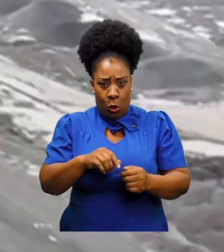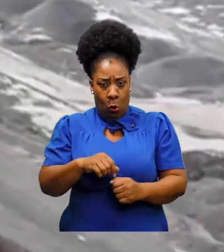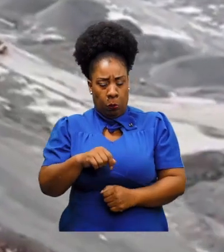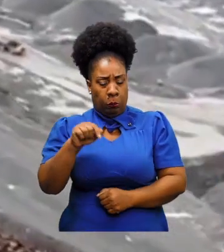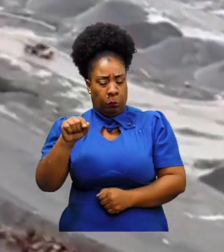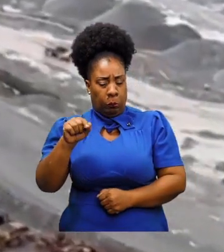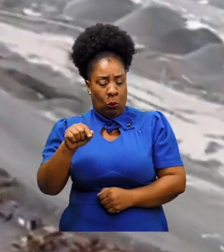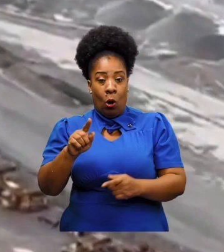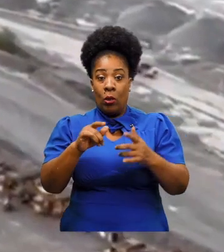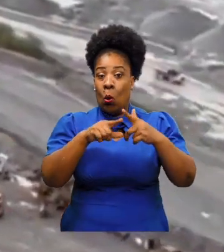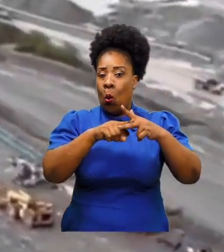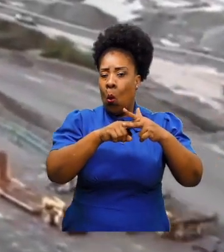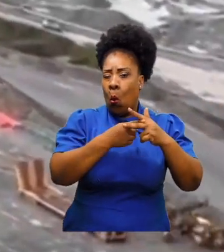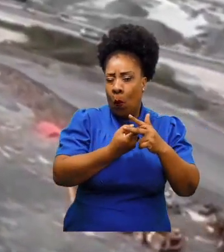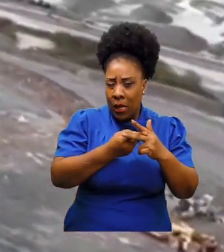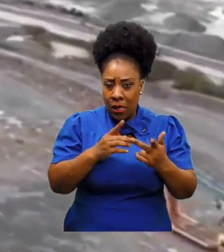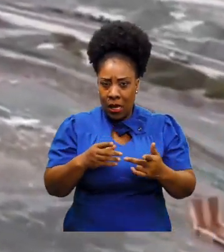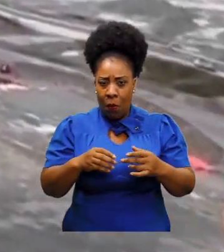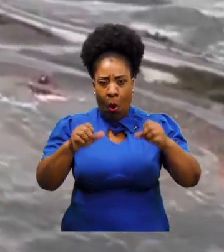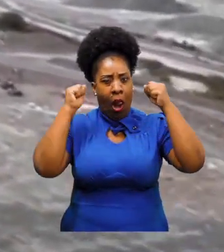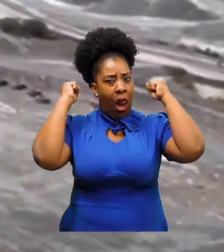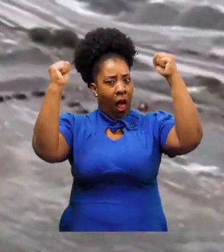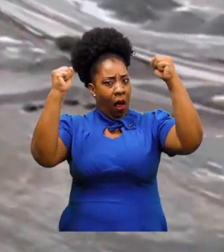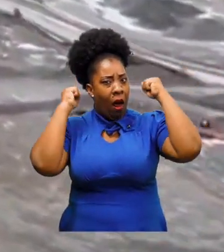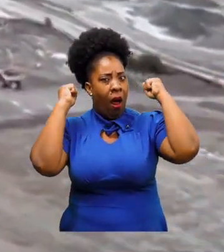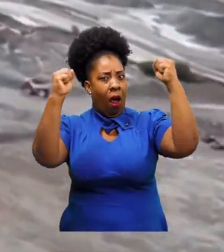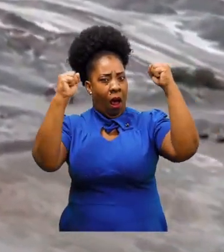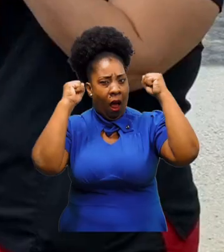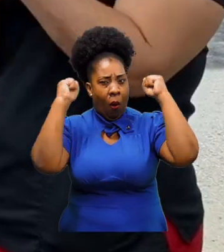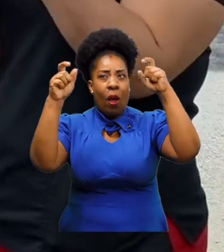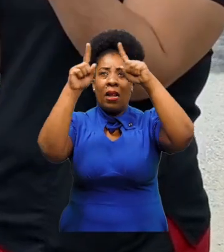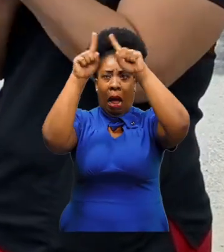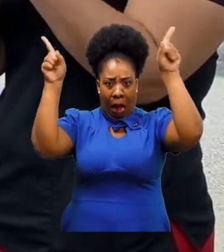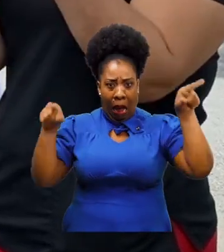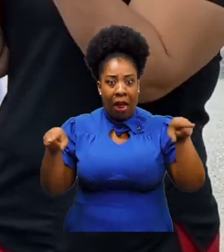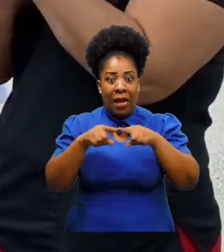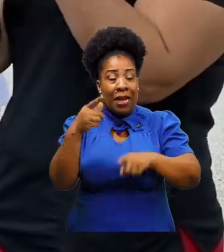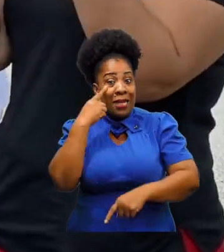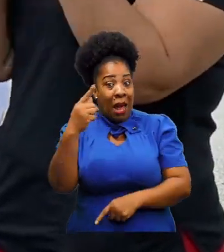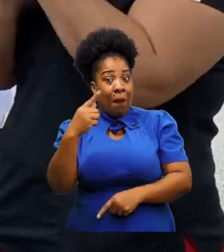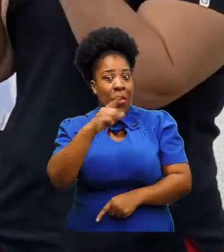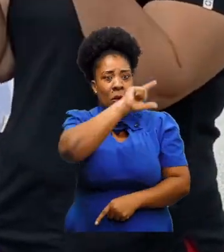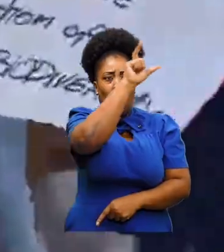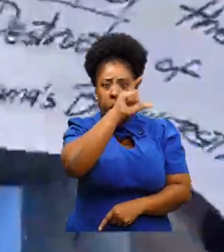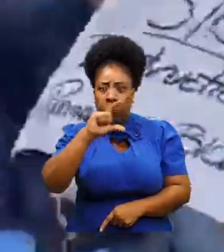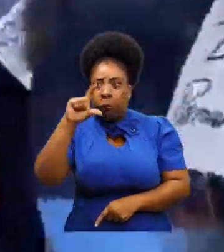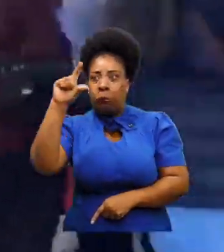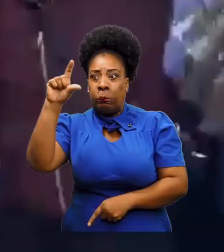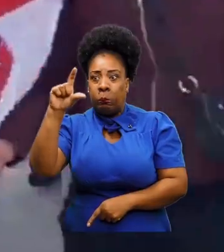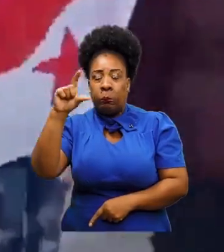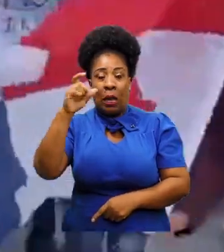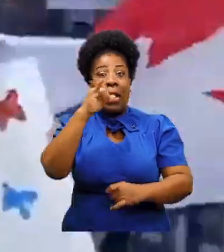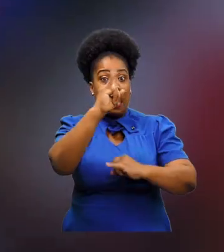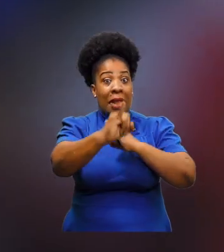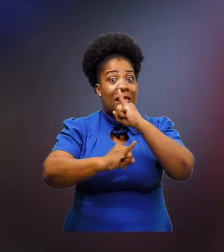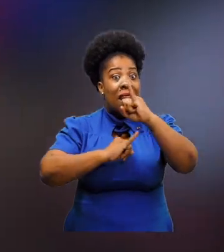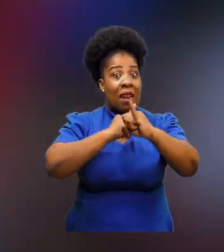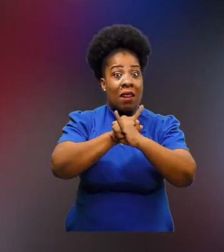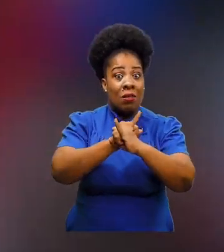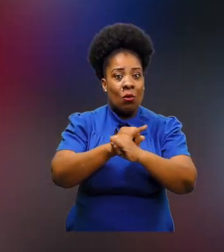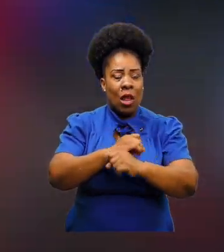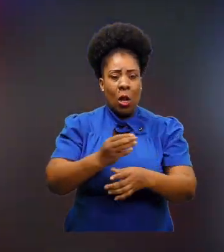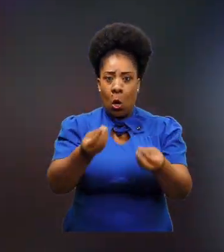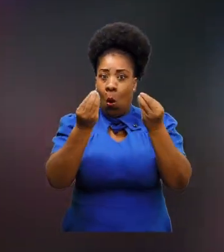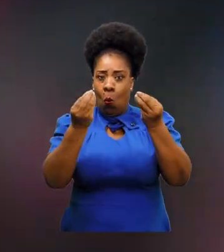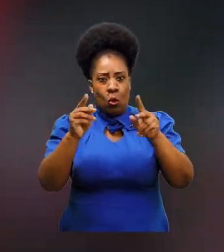esta pequeña introducción se da inicio a las diversas manifestaciones que se han visto a nivel nacional como internacional, y donde